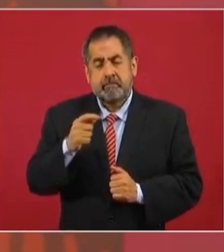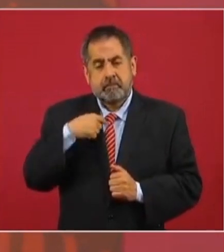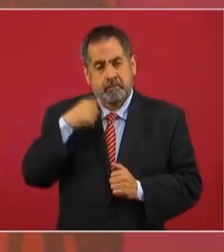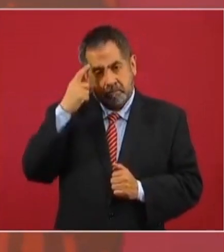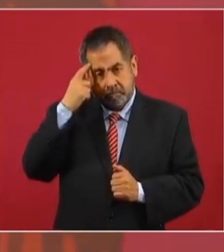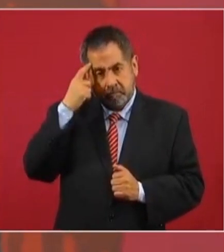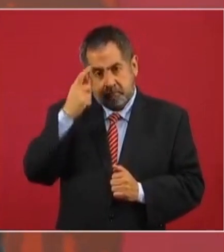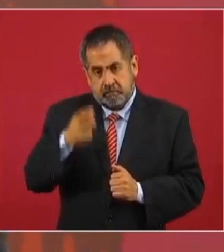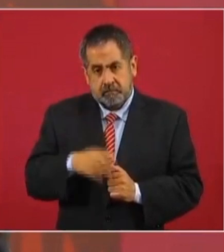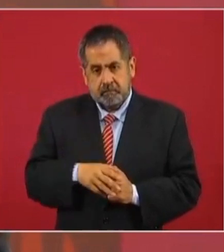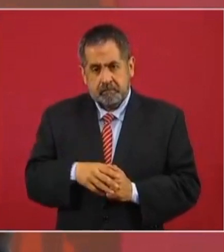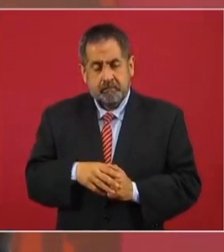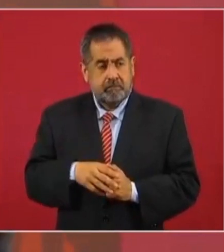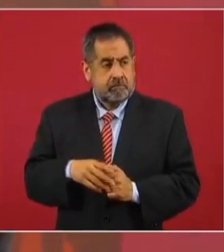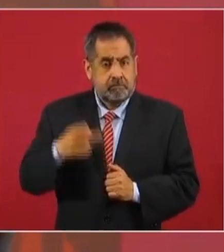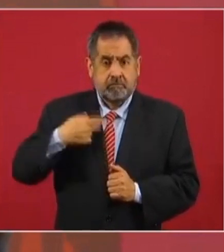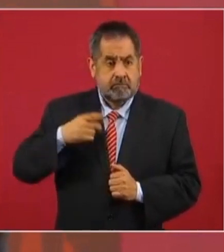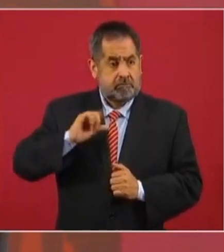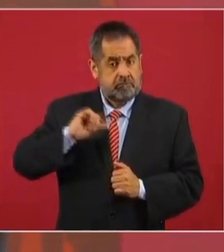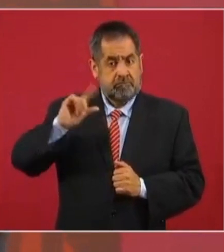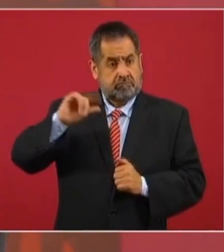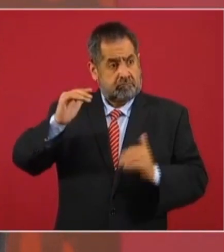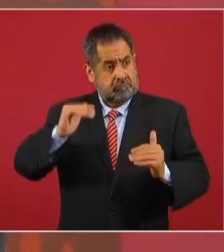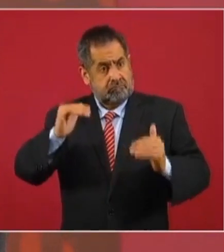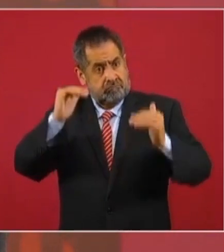y de gente académica.